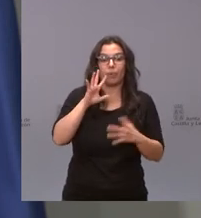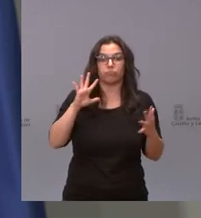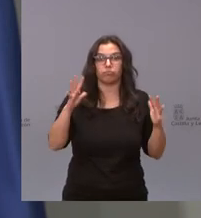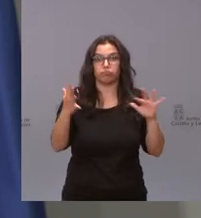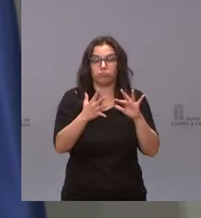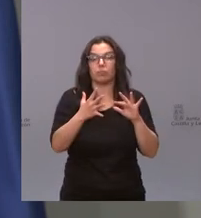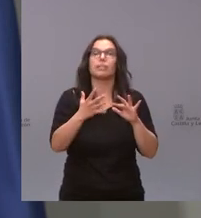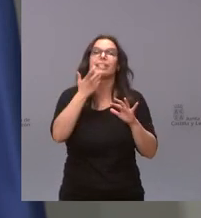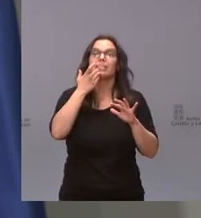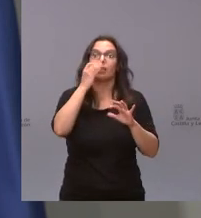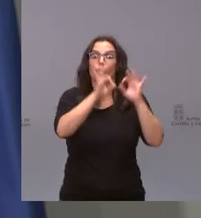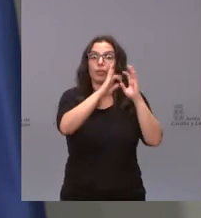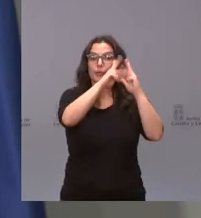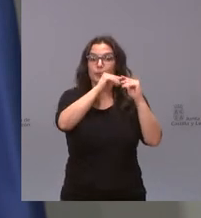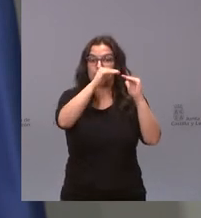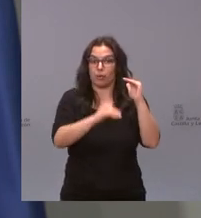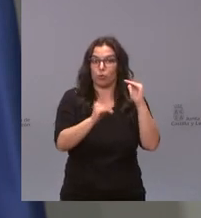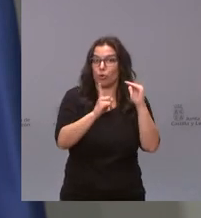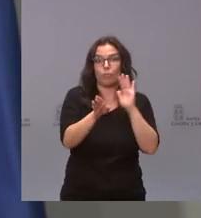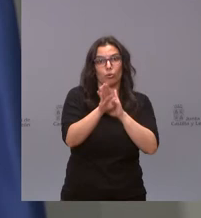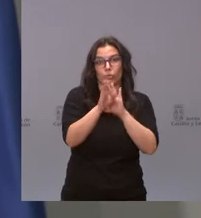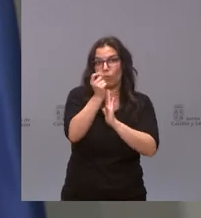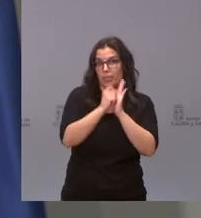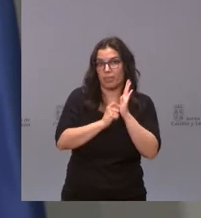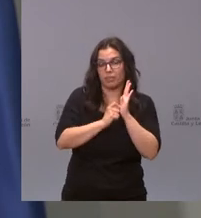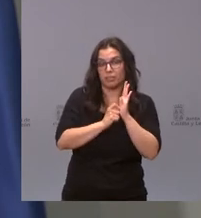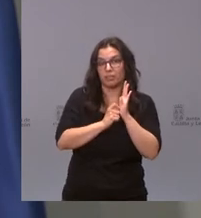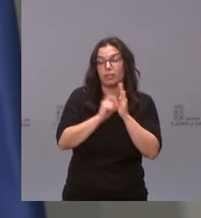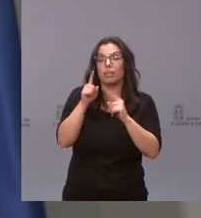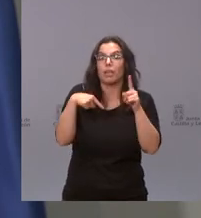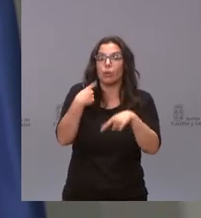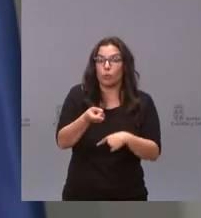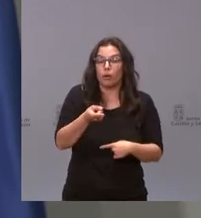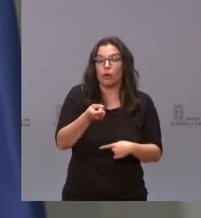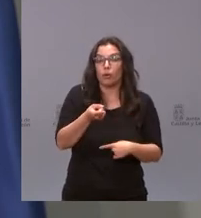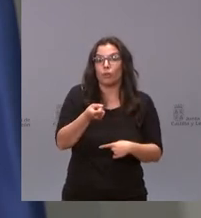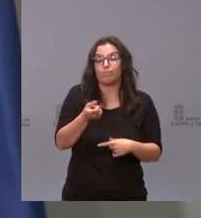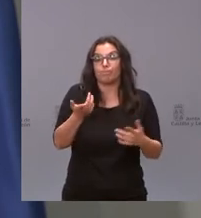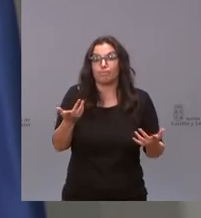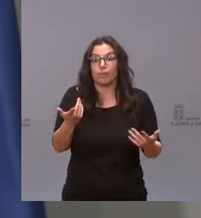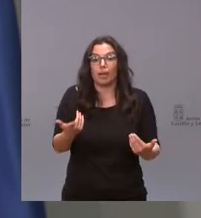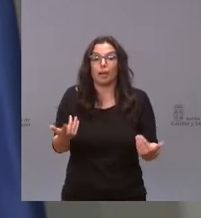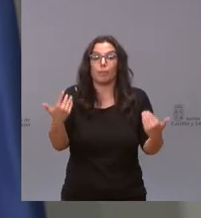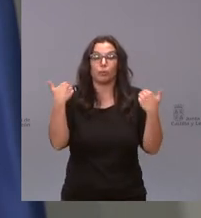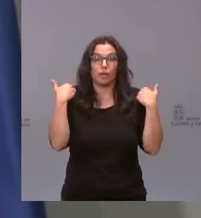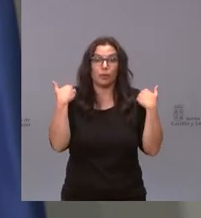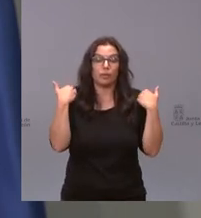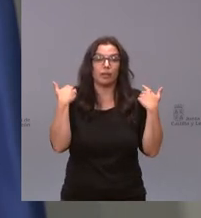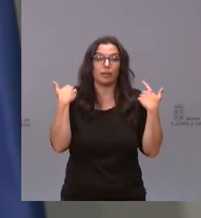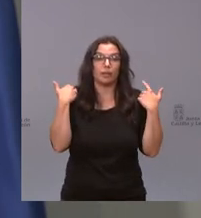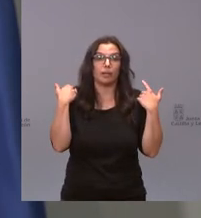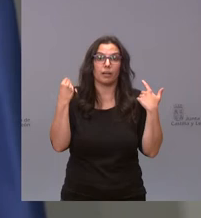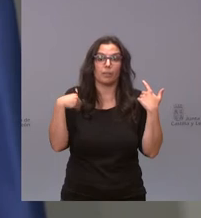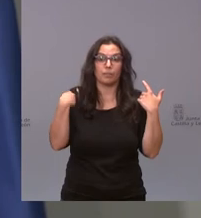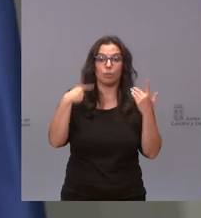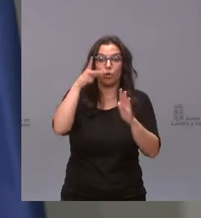no baja o se mantiene mantendremos las medidas y luego la responsabilidad de ir a un escenario sin